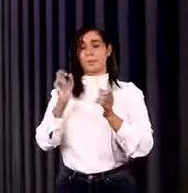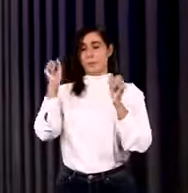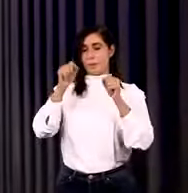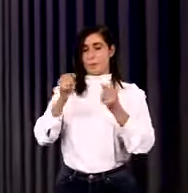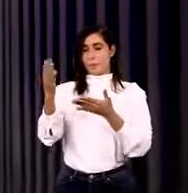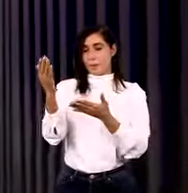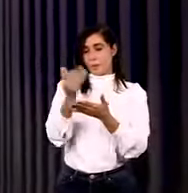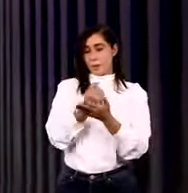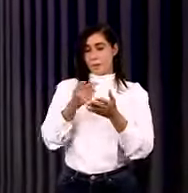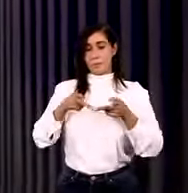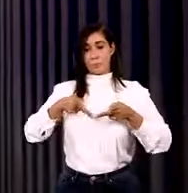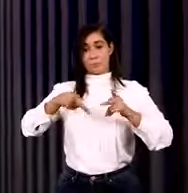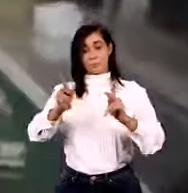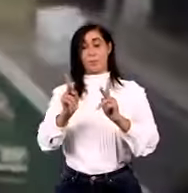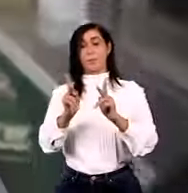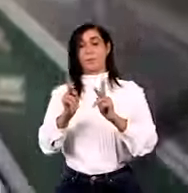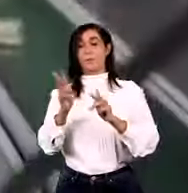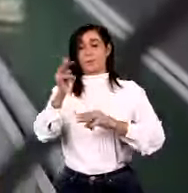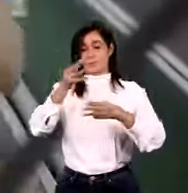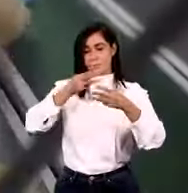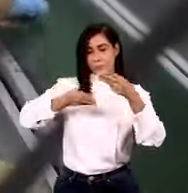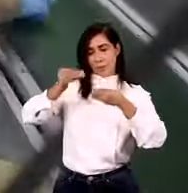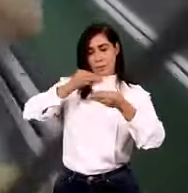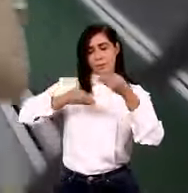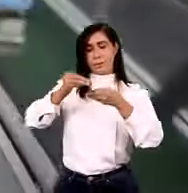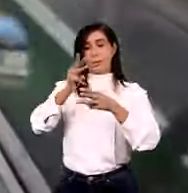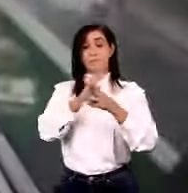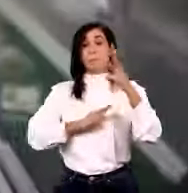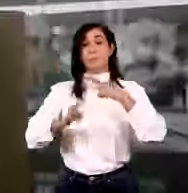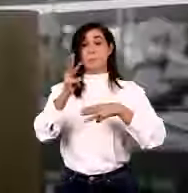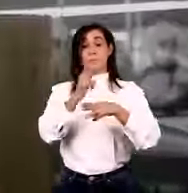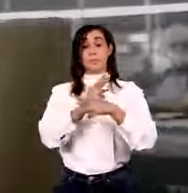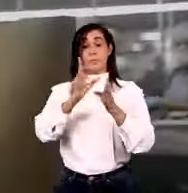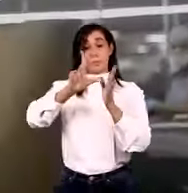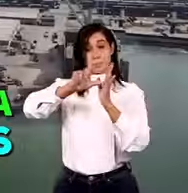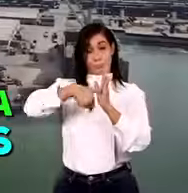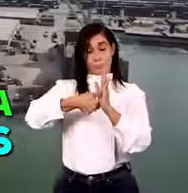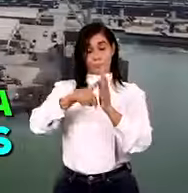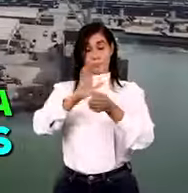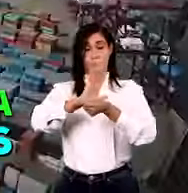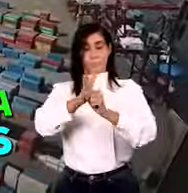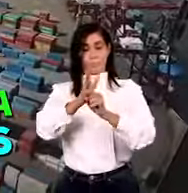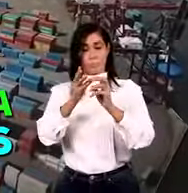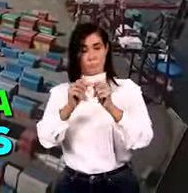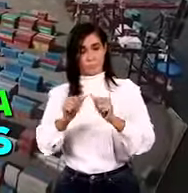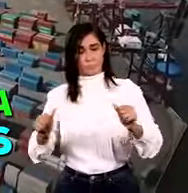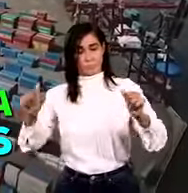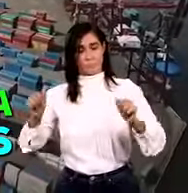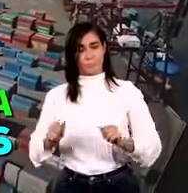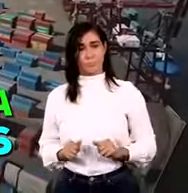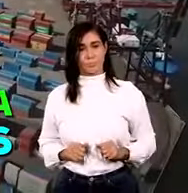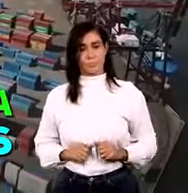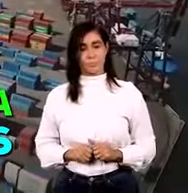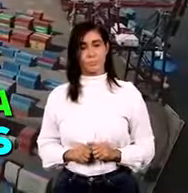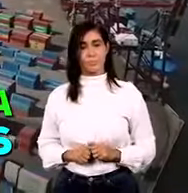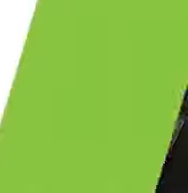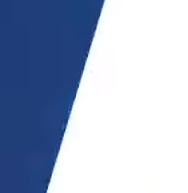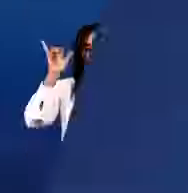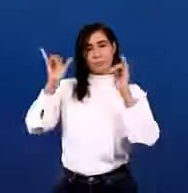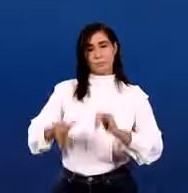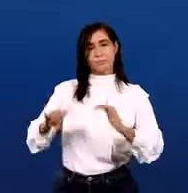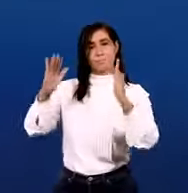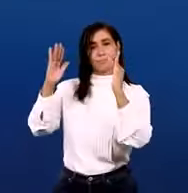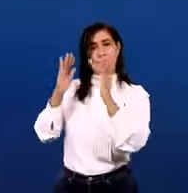gestionar con éxito las oportunidades que se crearán en el mercado mundial luego de la derrota del coronavirus.